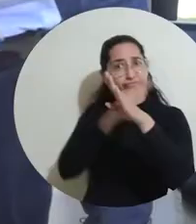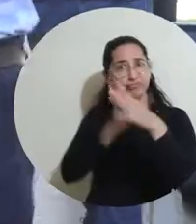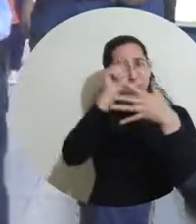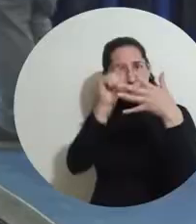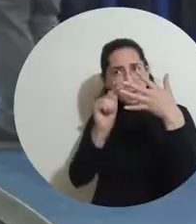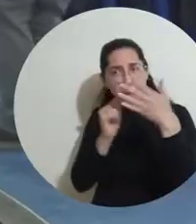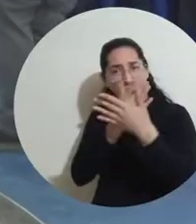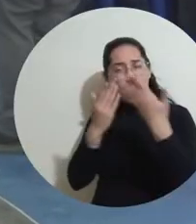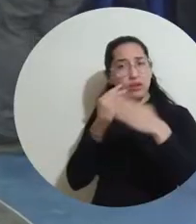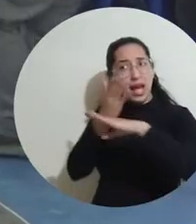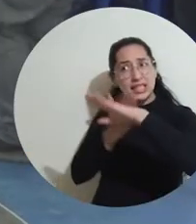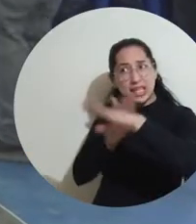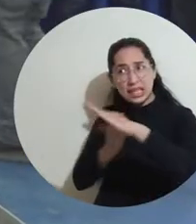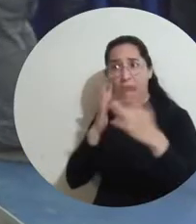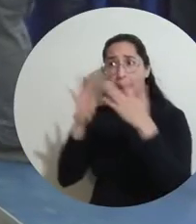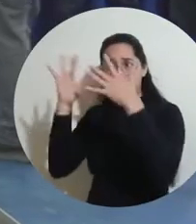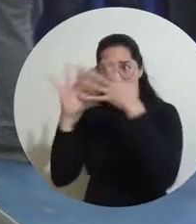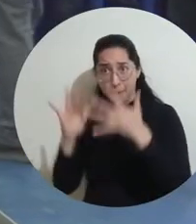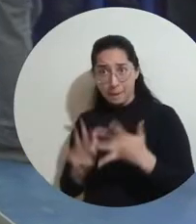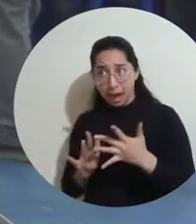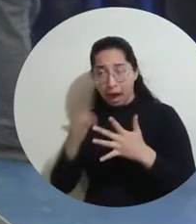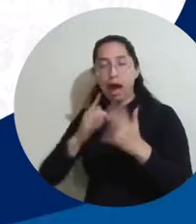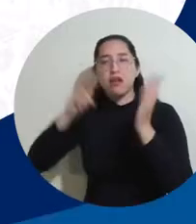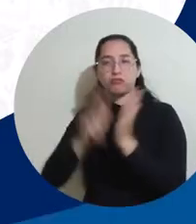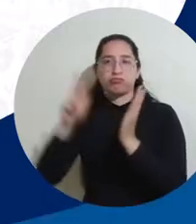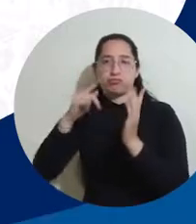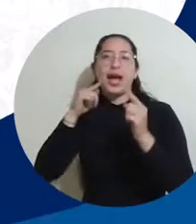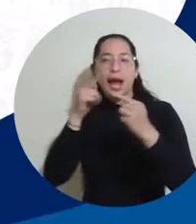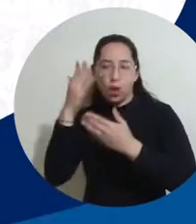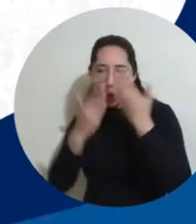para continuar con el proceso de acreditación en alta calidad.